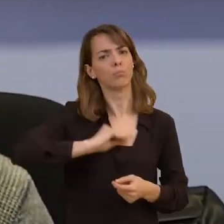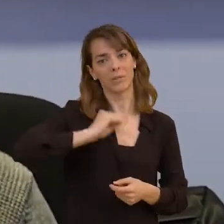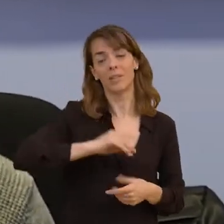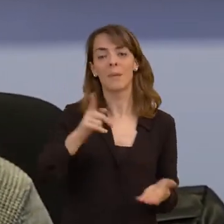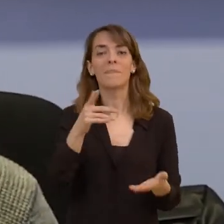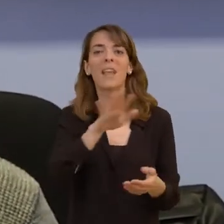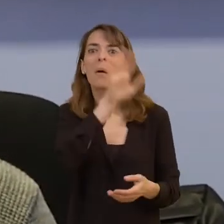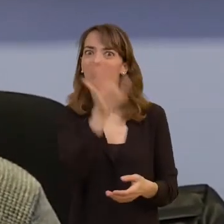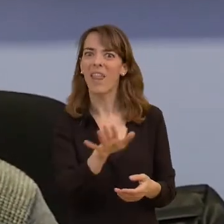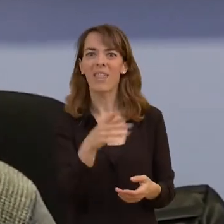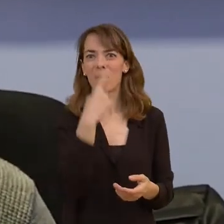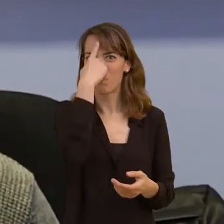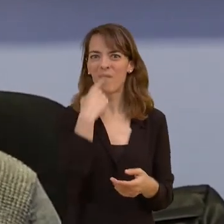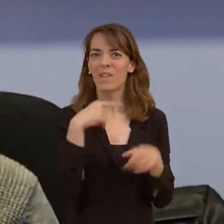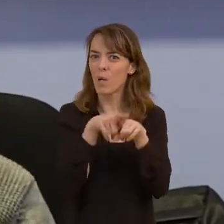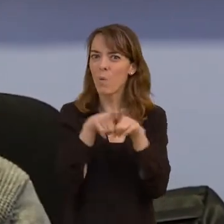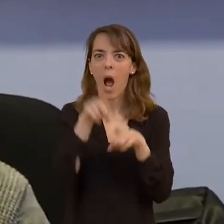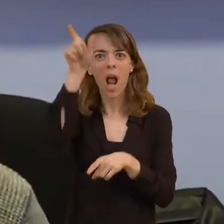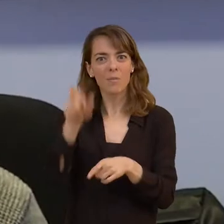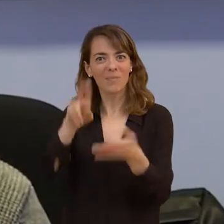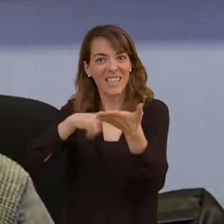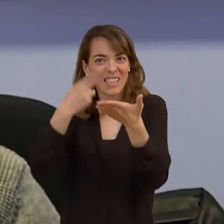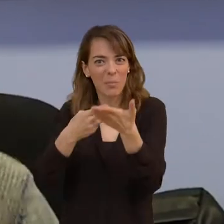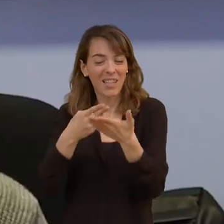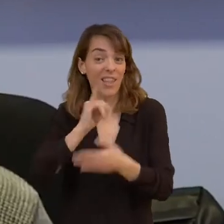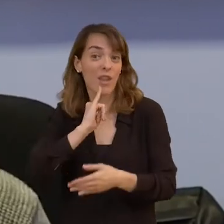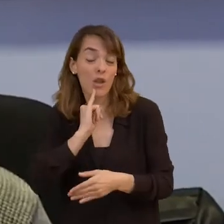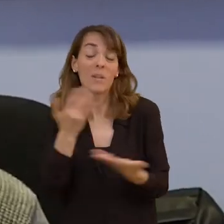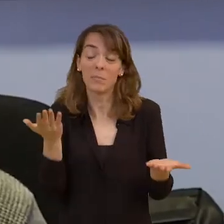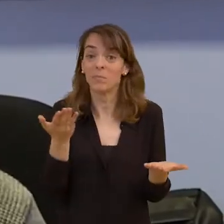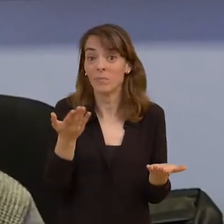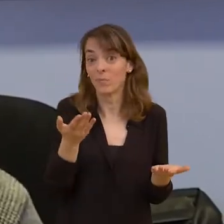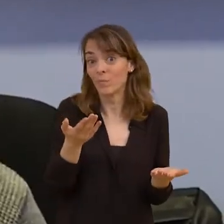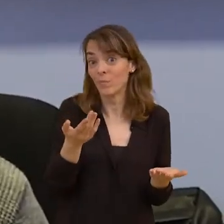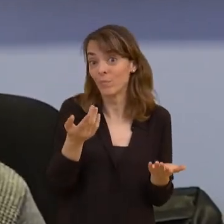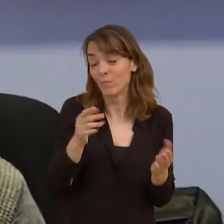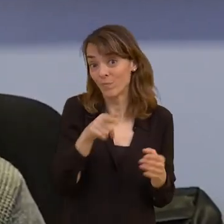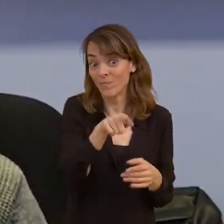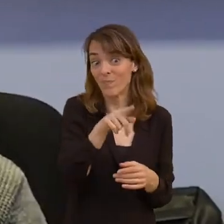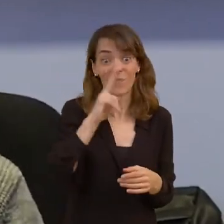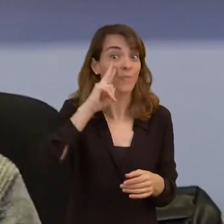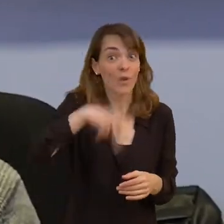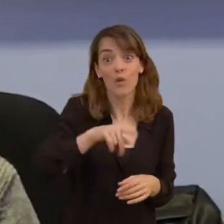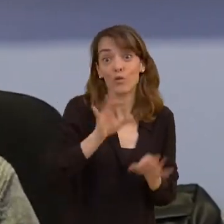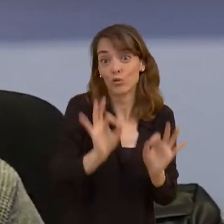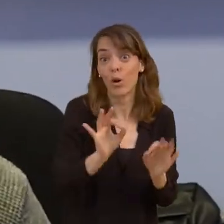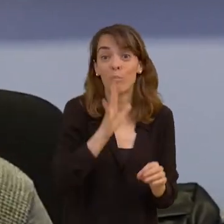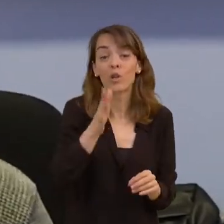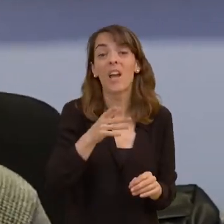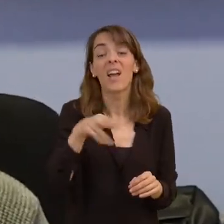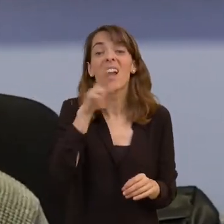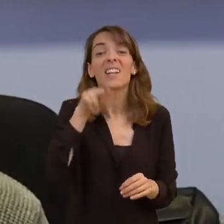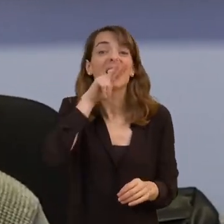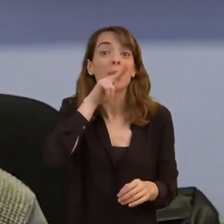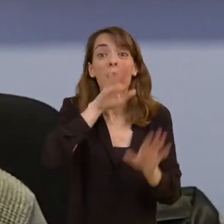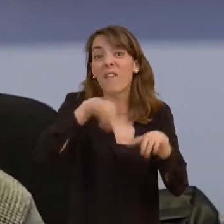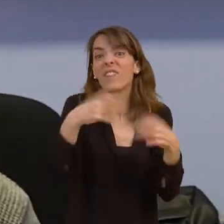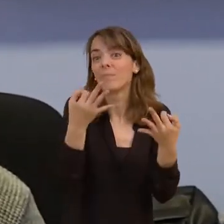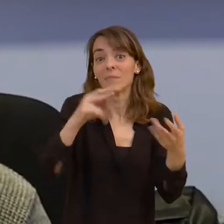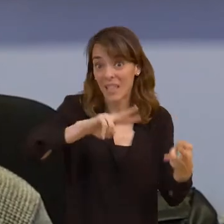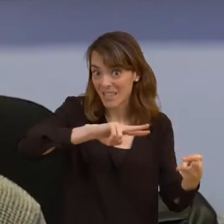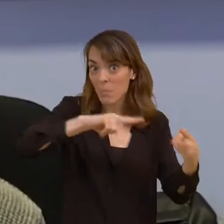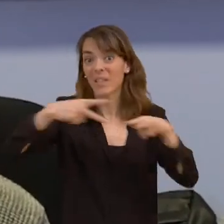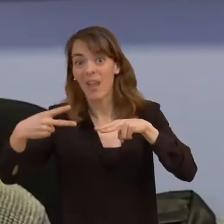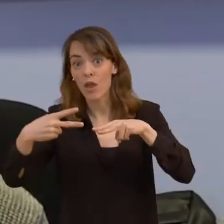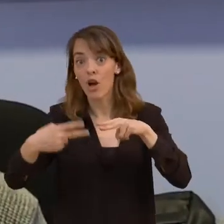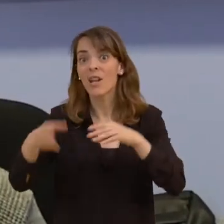Esto puede sonar un poquito a que es el perfil un poco de un intérprete de idiomas y al fin y al cabo un poco lo son ya que el rehablado no deja de ser